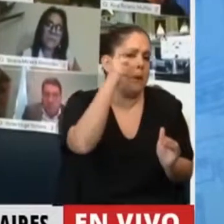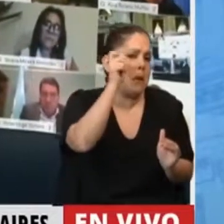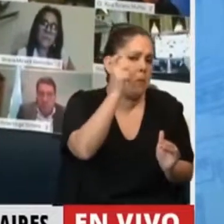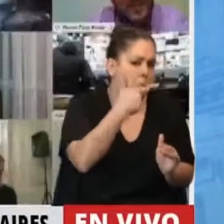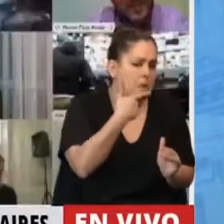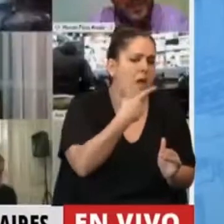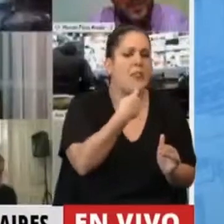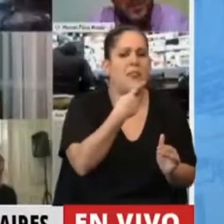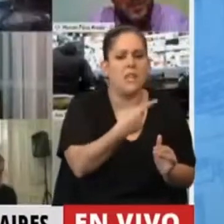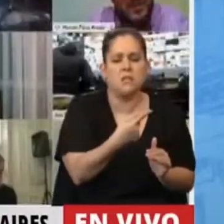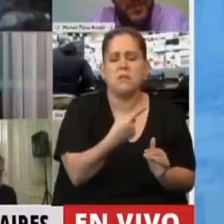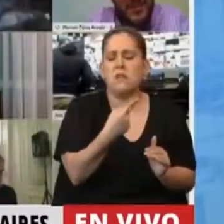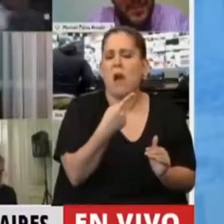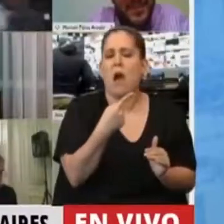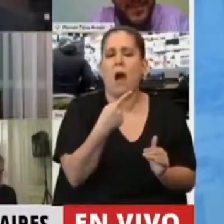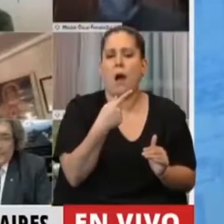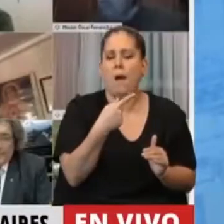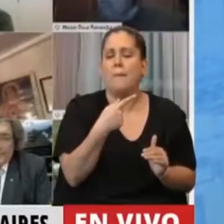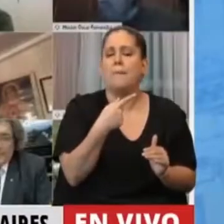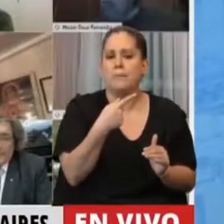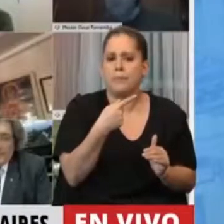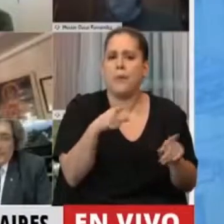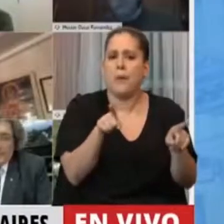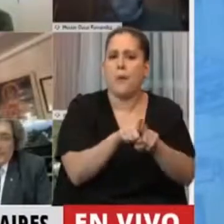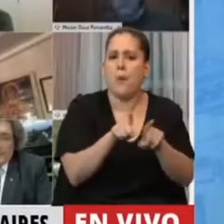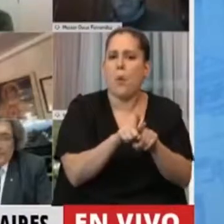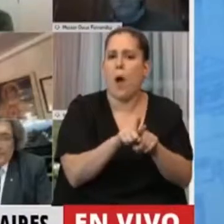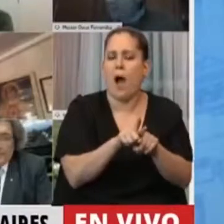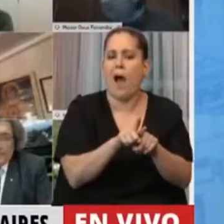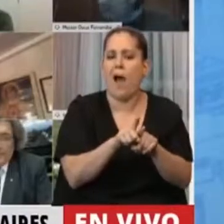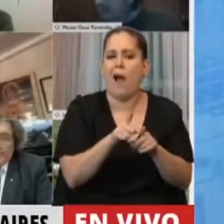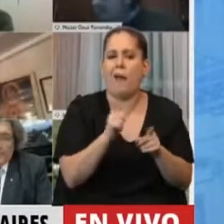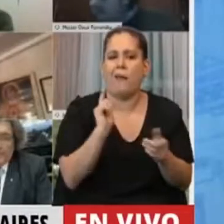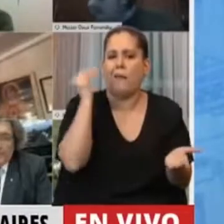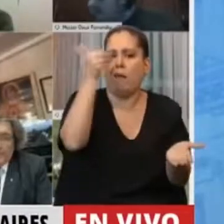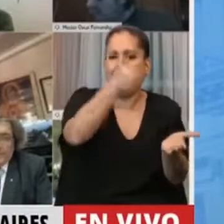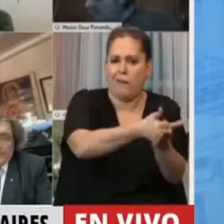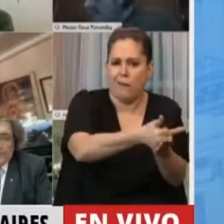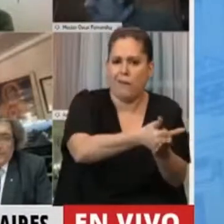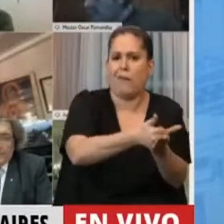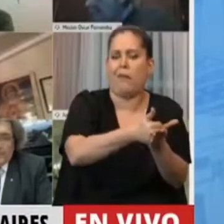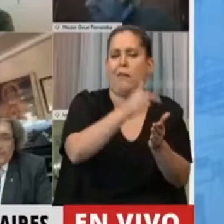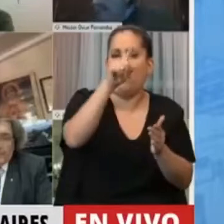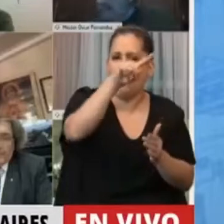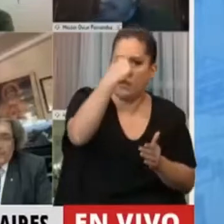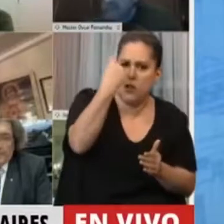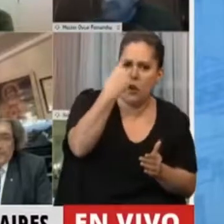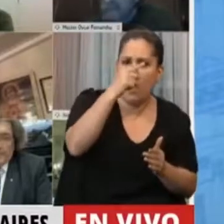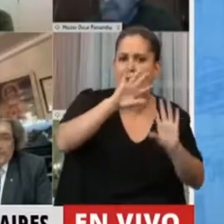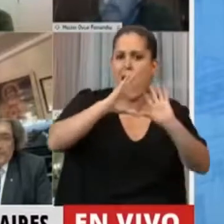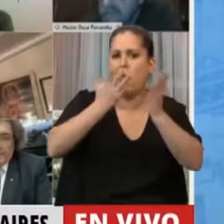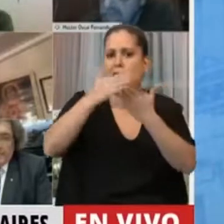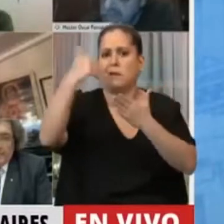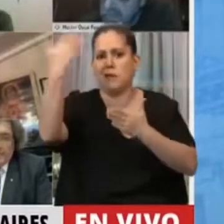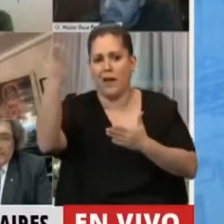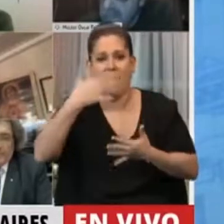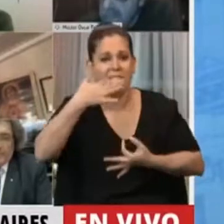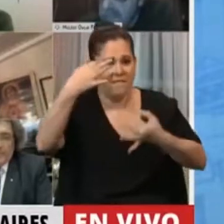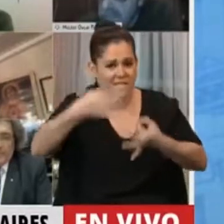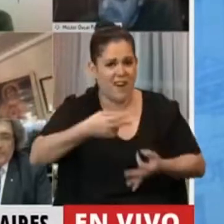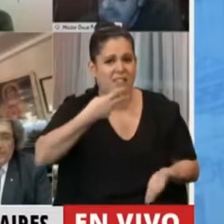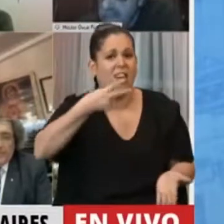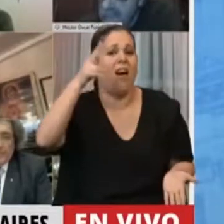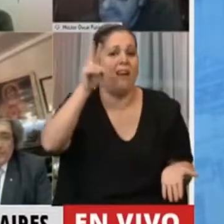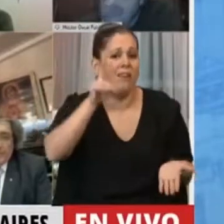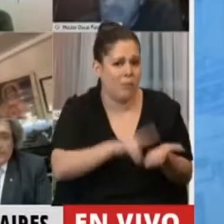exenciones al gran capital nacional y extranjero, que en realidad se trata de una ley de exención impositiva y